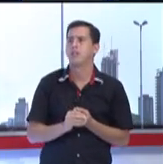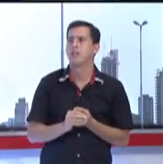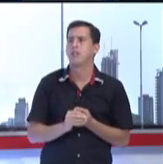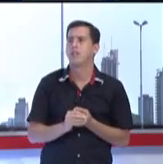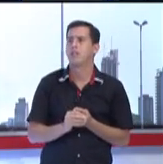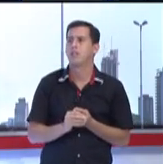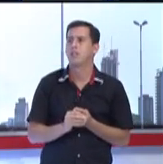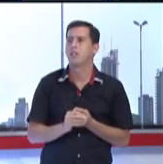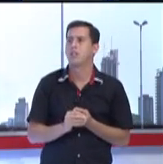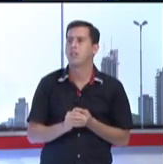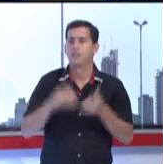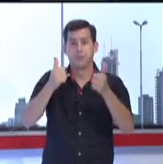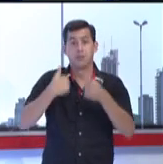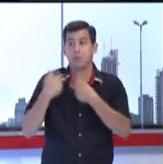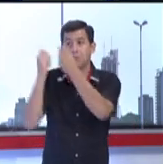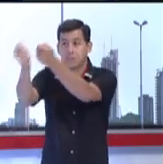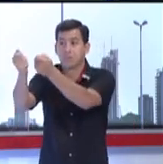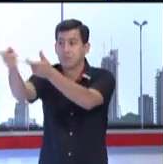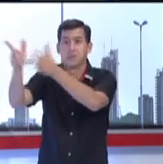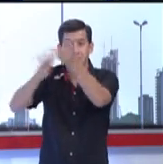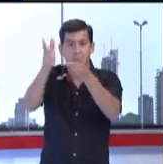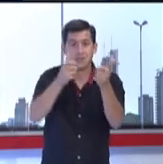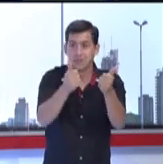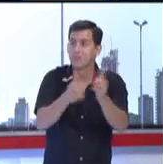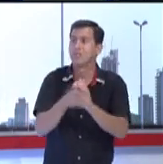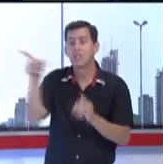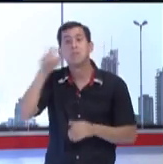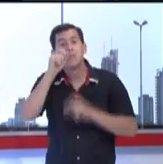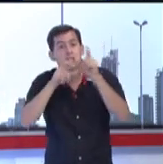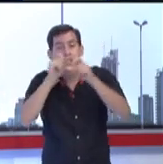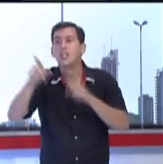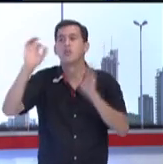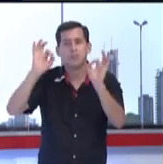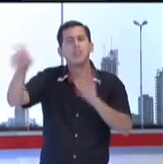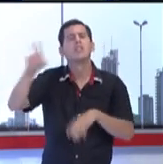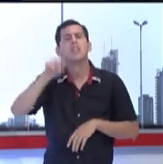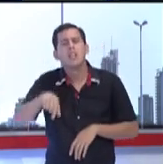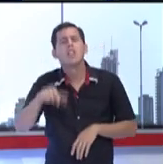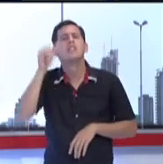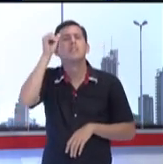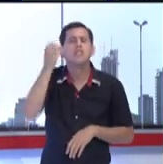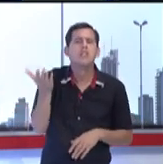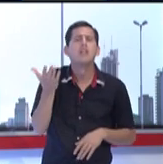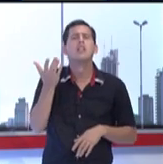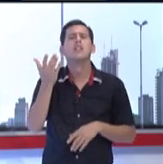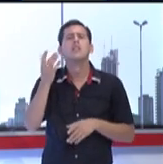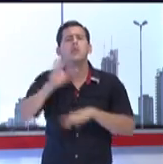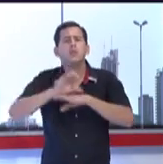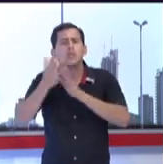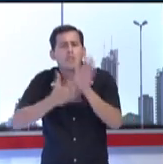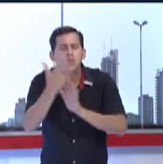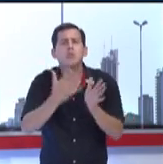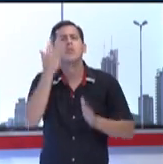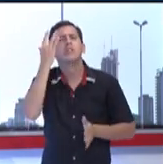Bueno, yo les voy a dar la palabra a ellos para que ellos les expliquen un poquitito mejor en qué